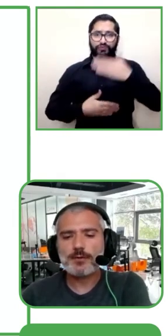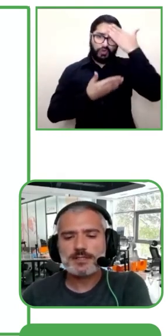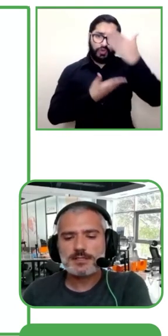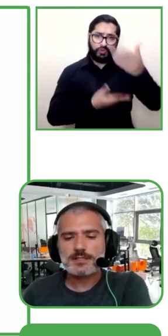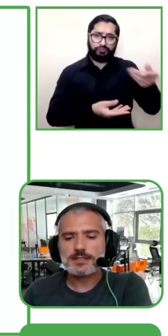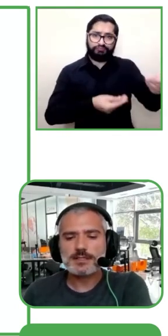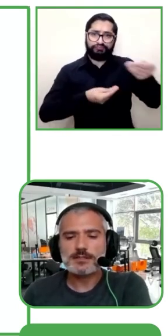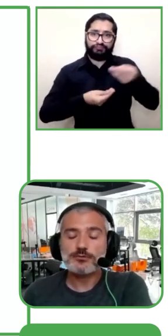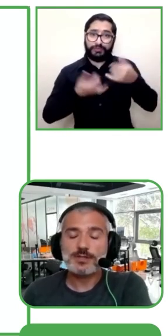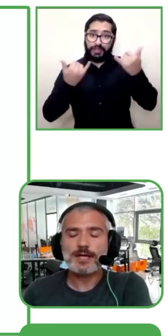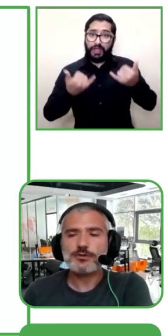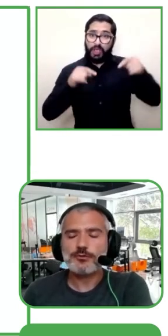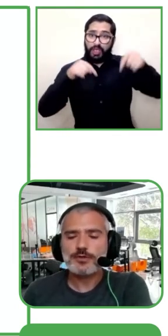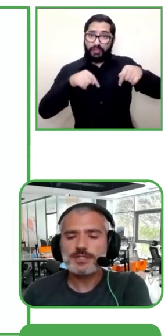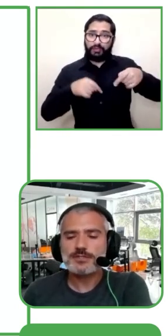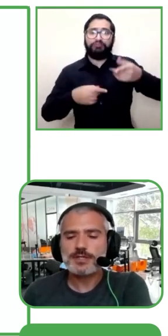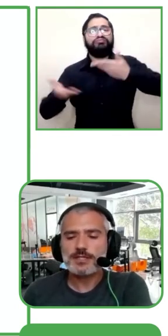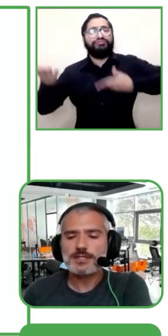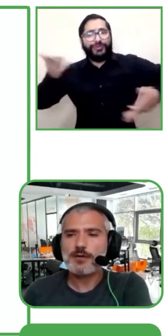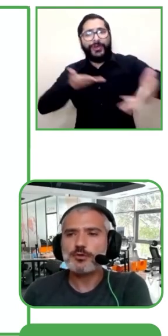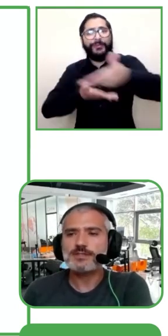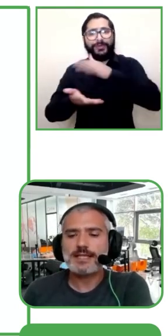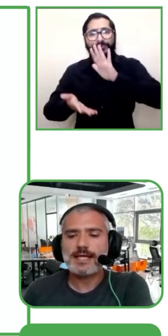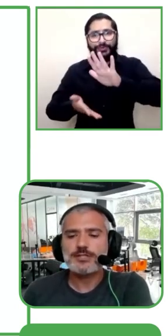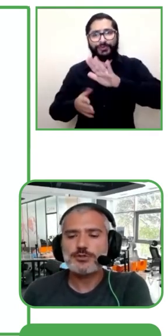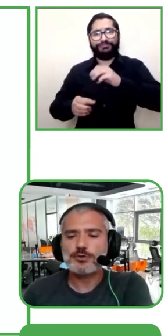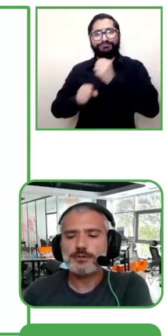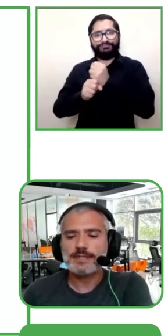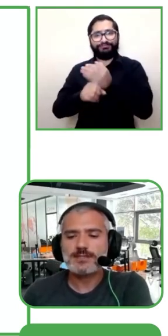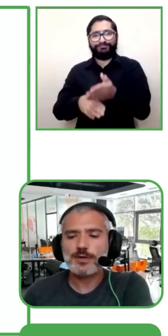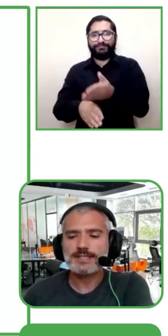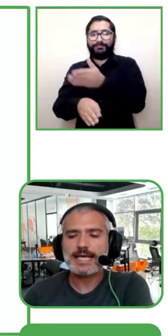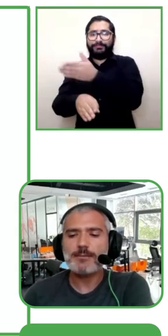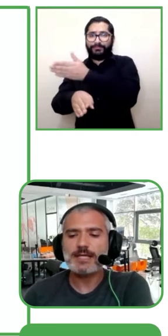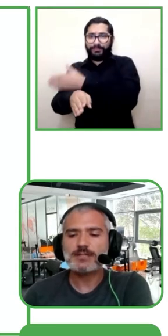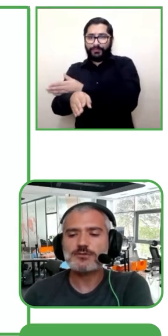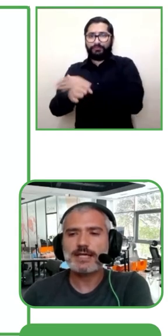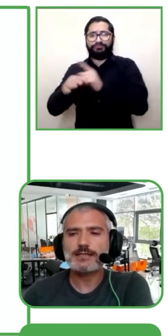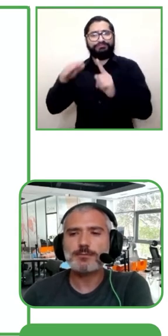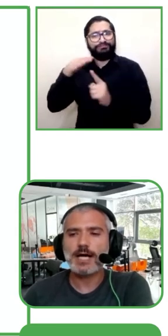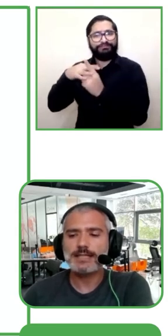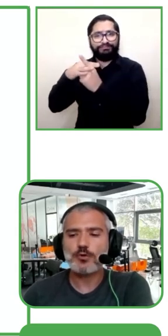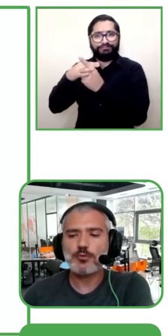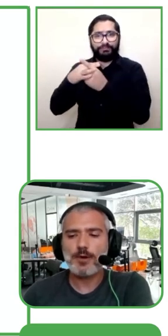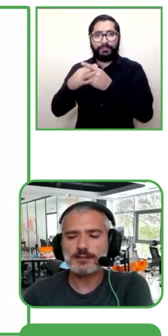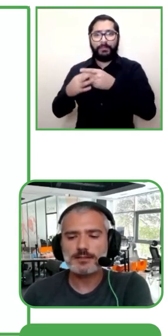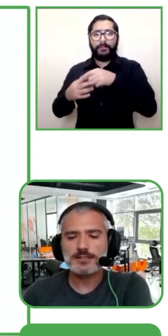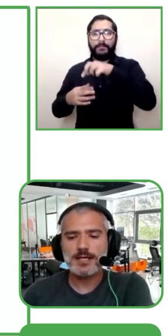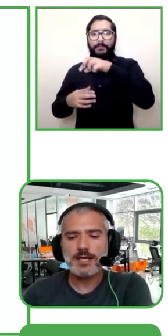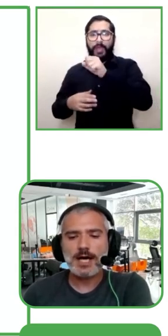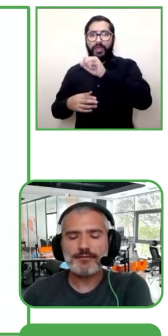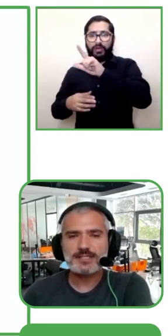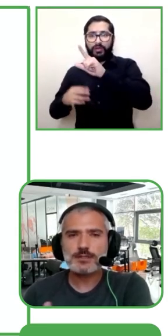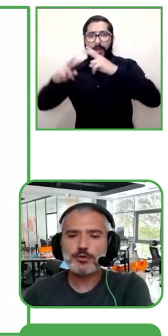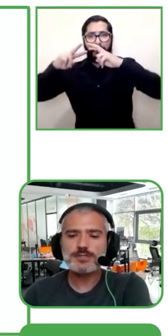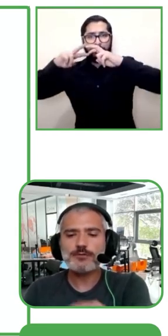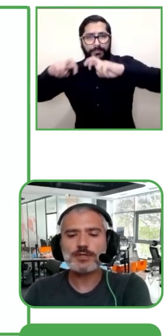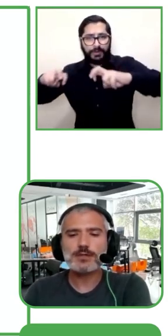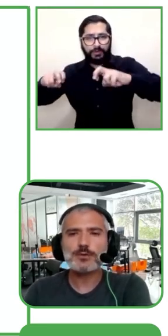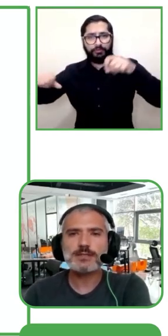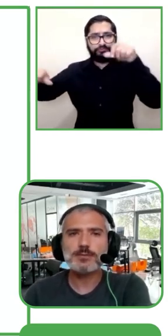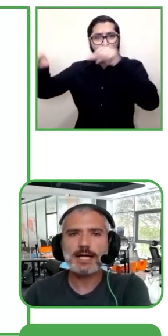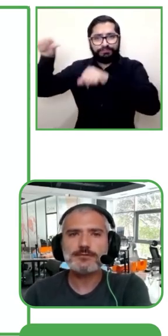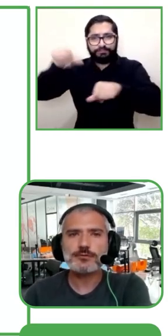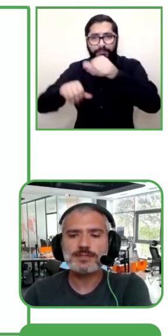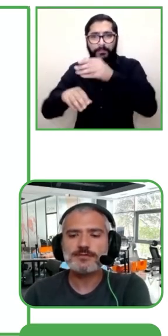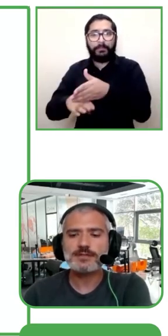antes de fundar Poilabs durante mi educación universitaria trabajé en una